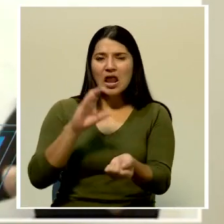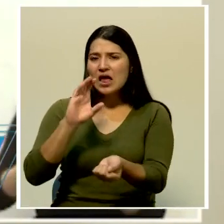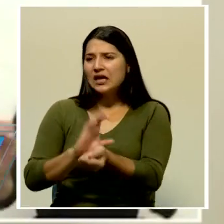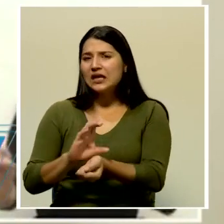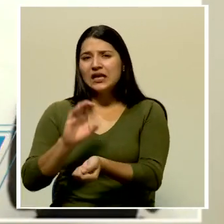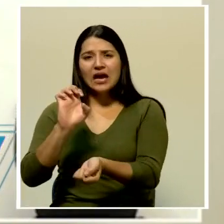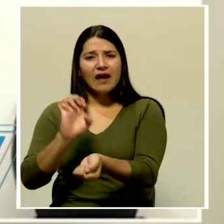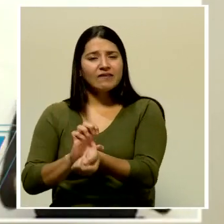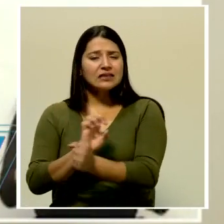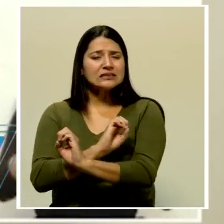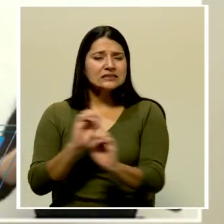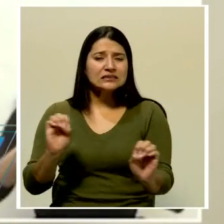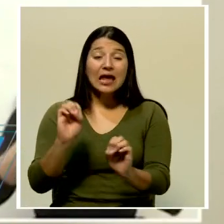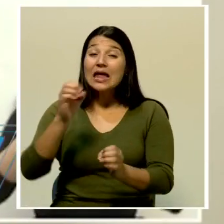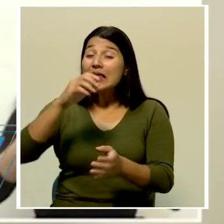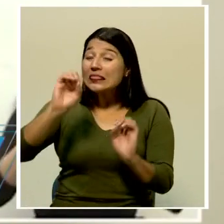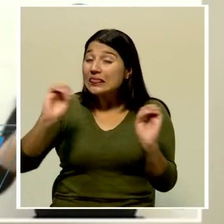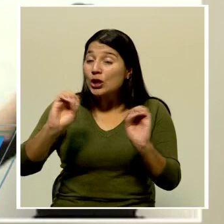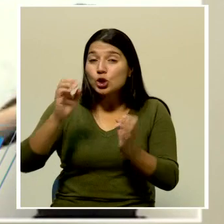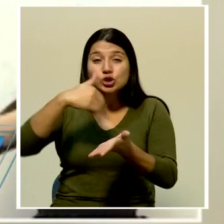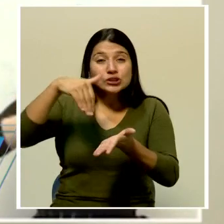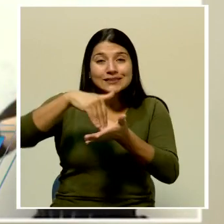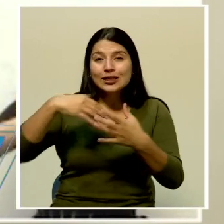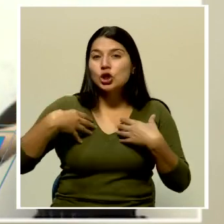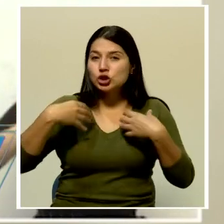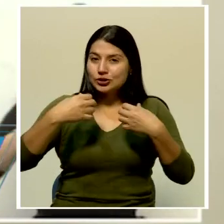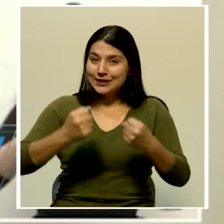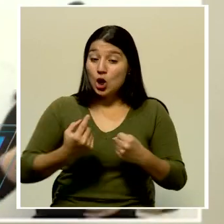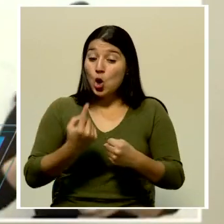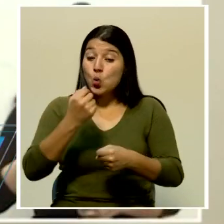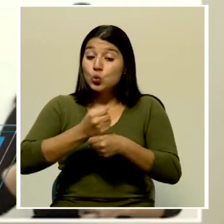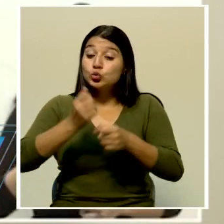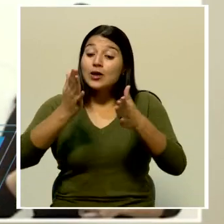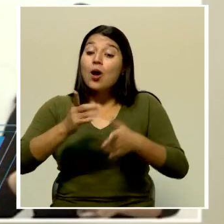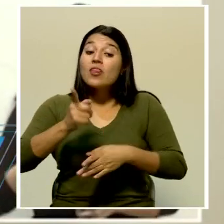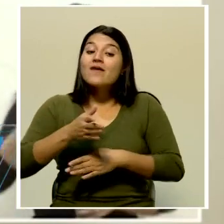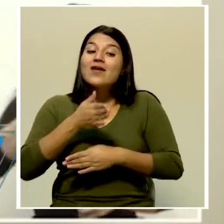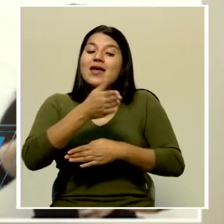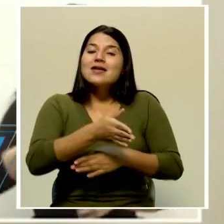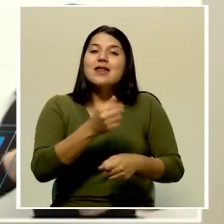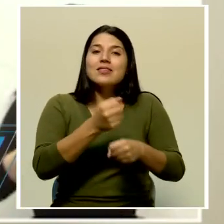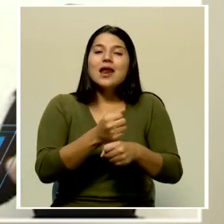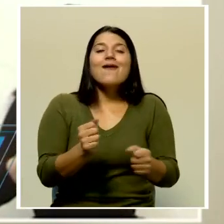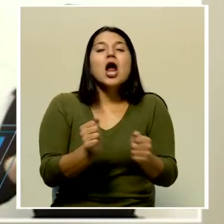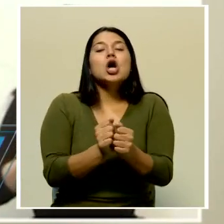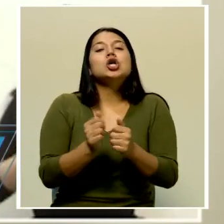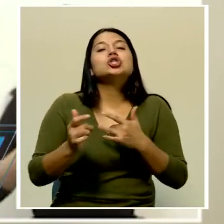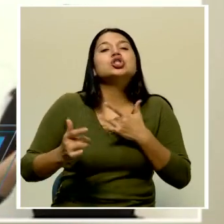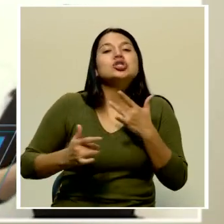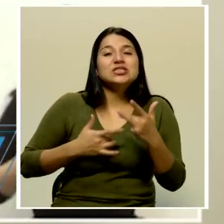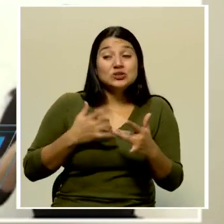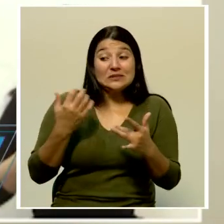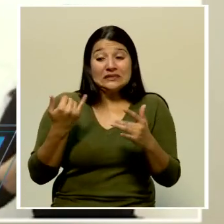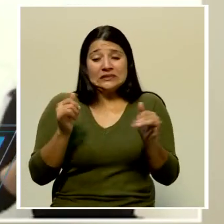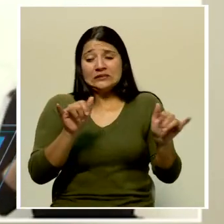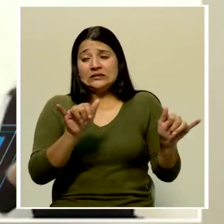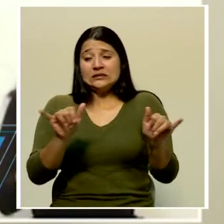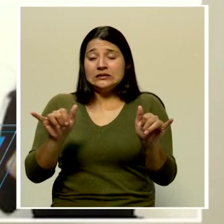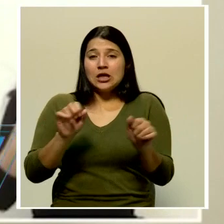o sea, en ningún centro de salud debe haber funcionarios que tengan síntomas que son consistentes con COVID-19.